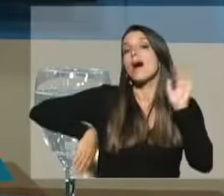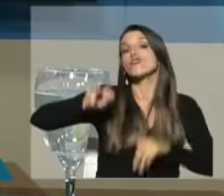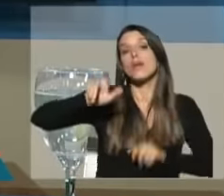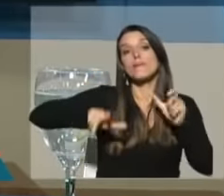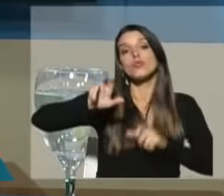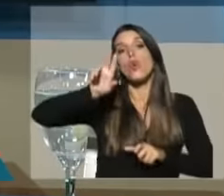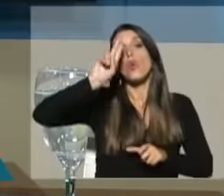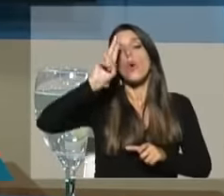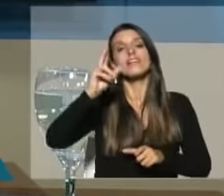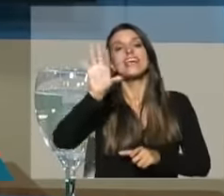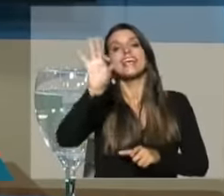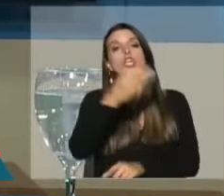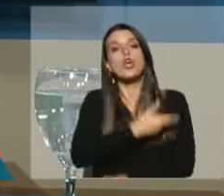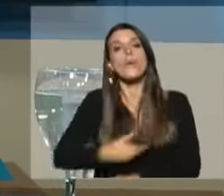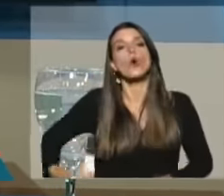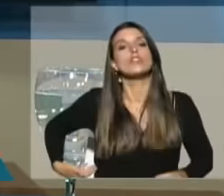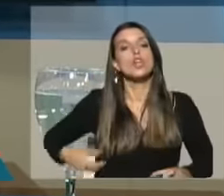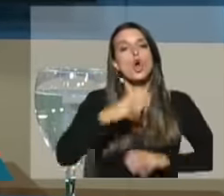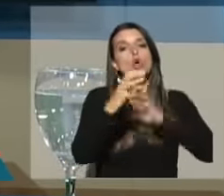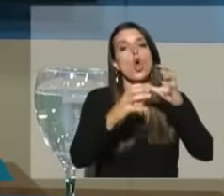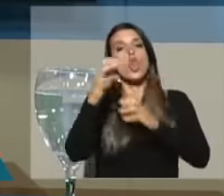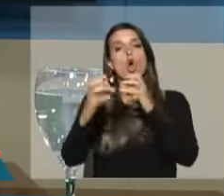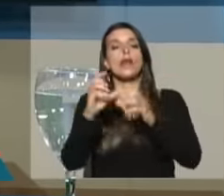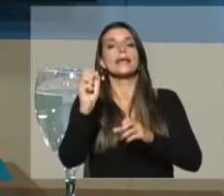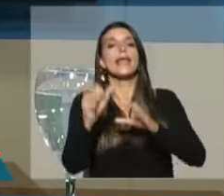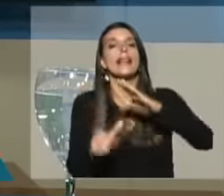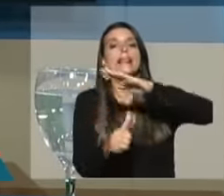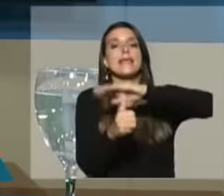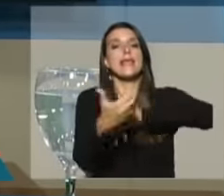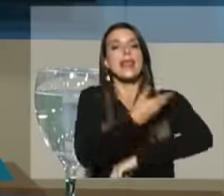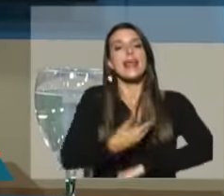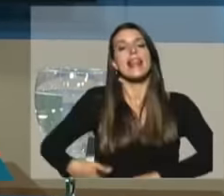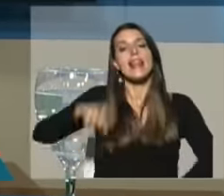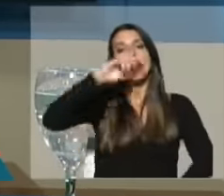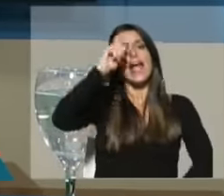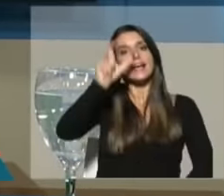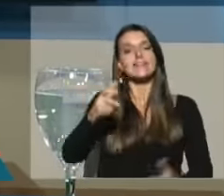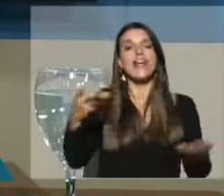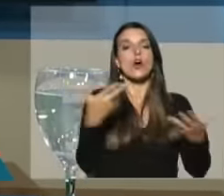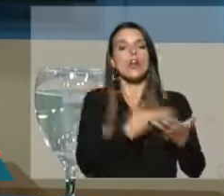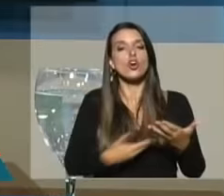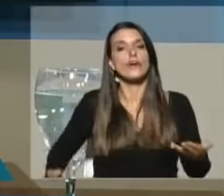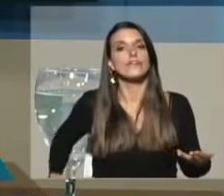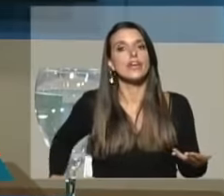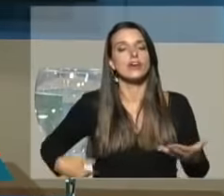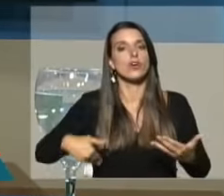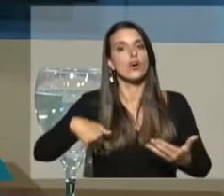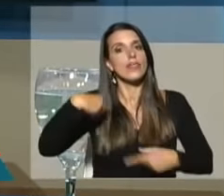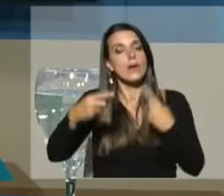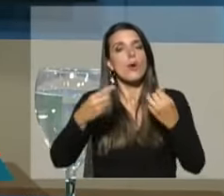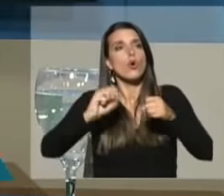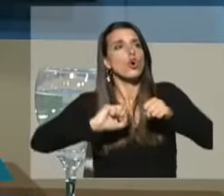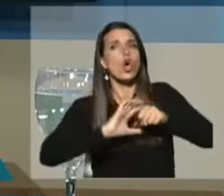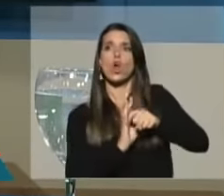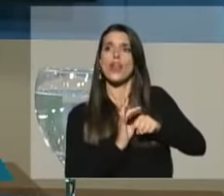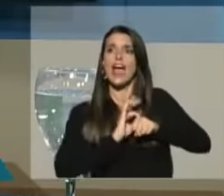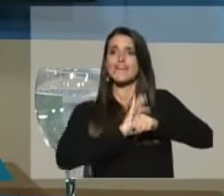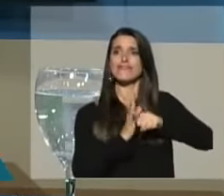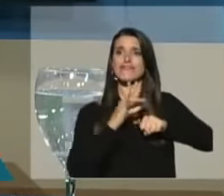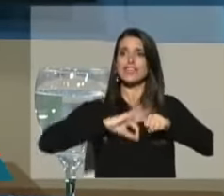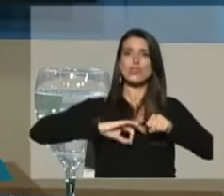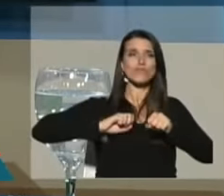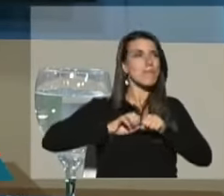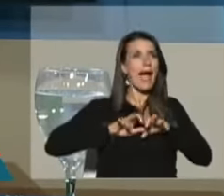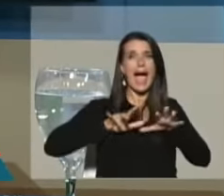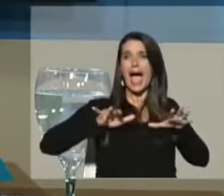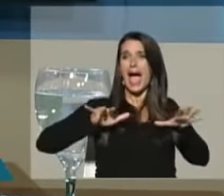uruguayos votó un gobierno de coalición encabezado por Luis Lacalle Pou y que hoy ese gobierno después de haber atravesado una pandemia como no recuerda otra